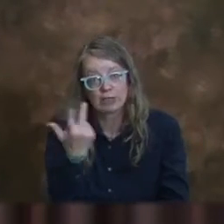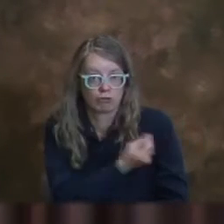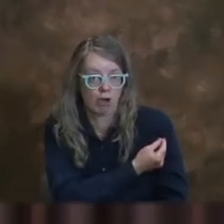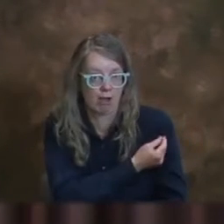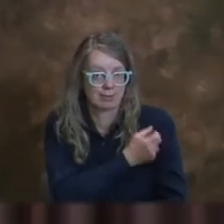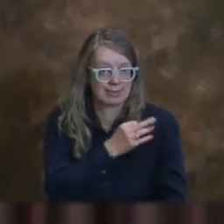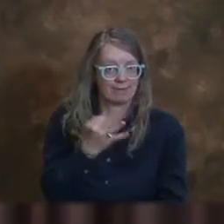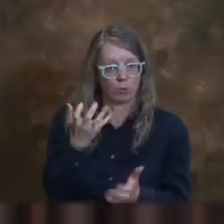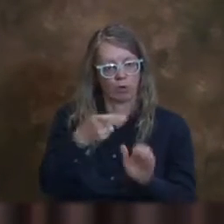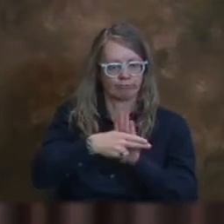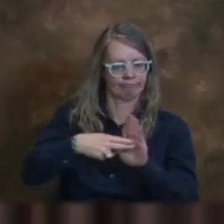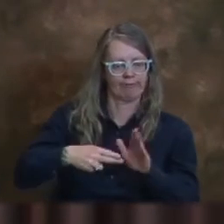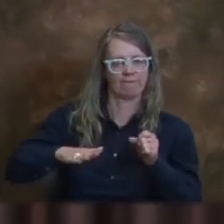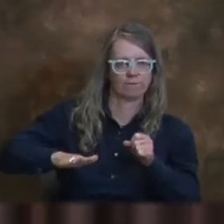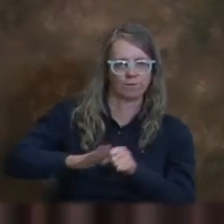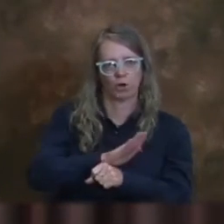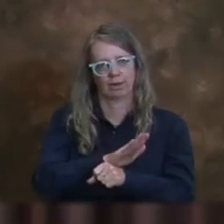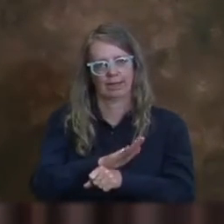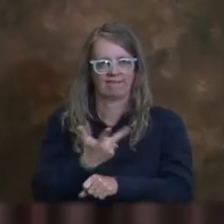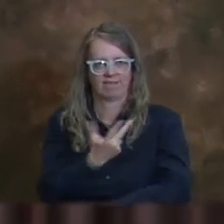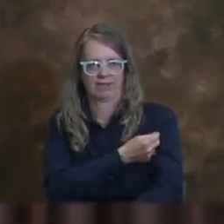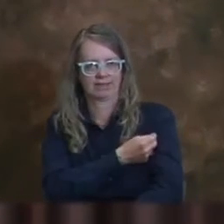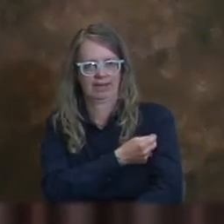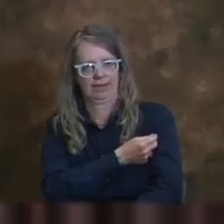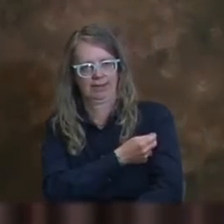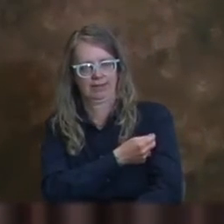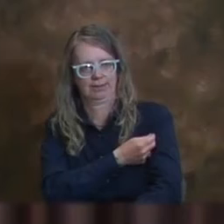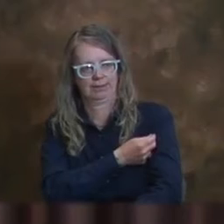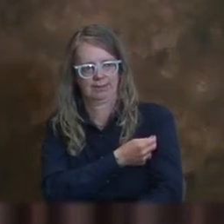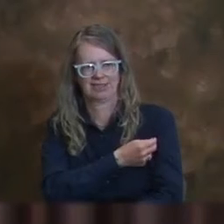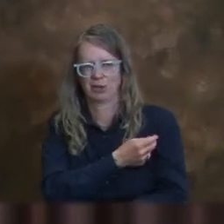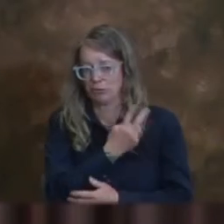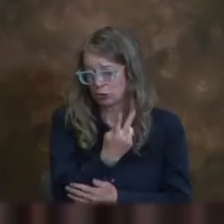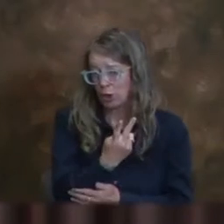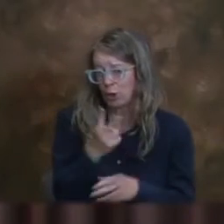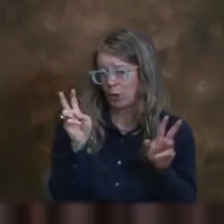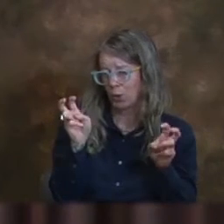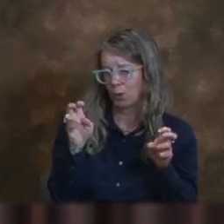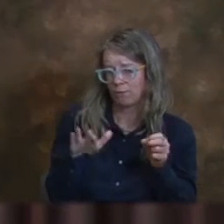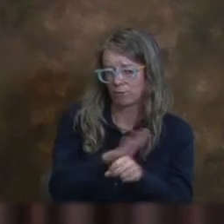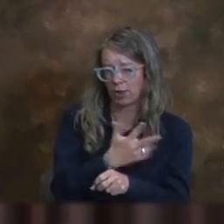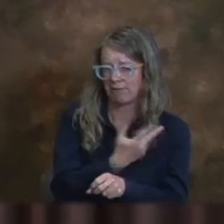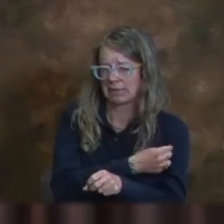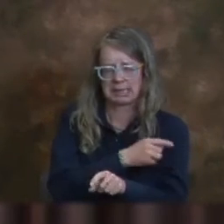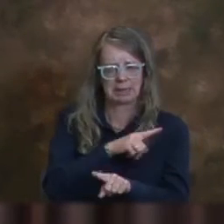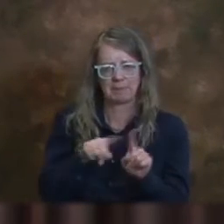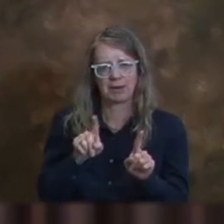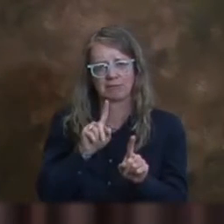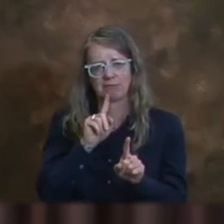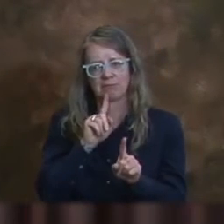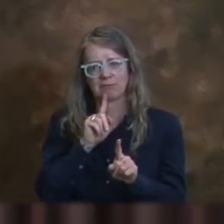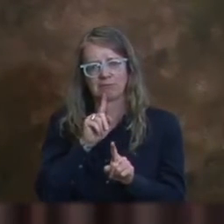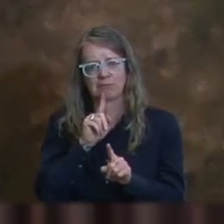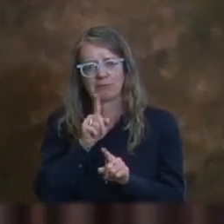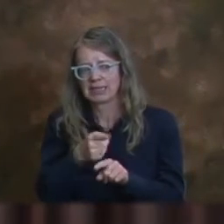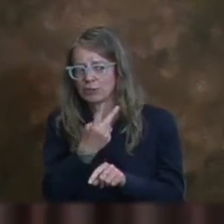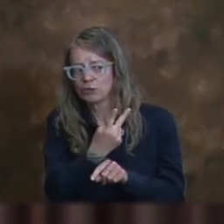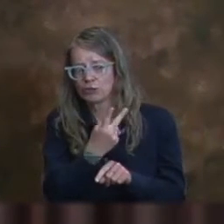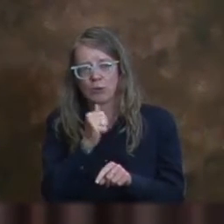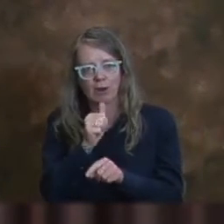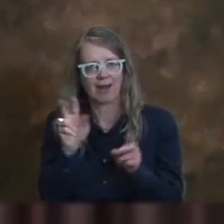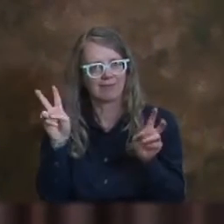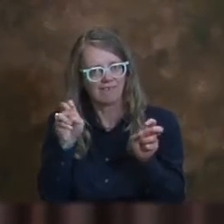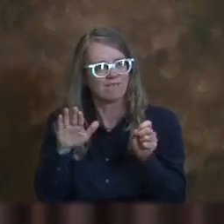hacer a la gente saber que son tres vacunas lo que se requiere para considerarse completamente vacunado, pero no necesariamente.